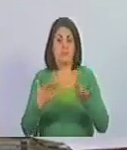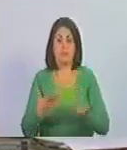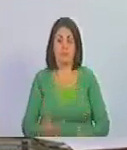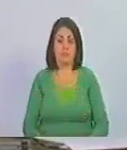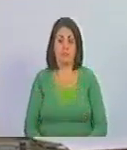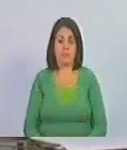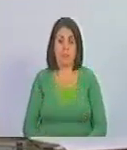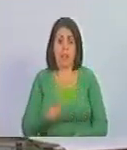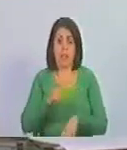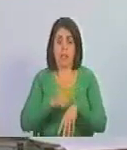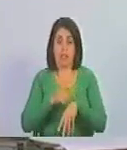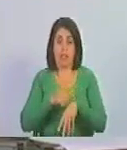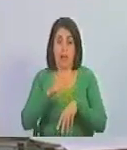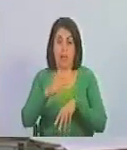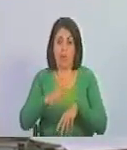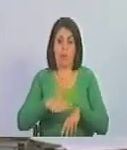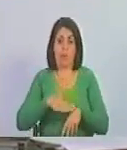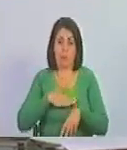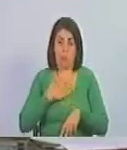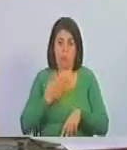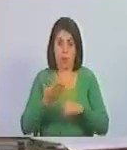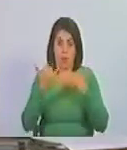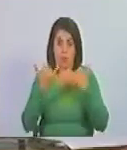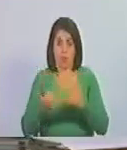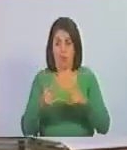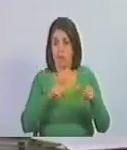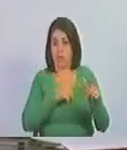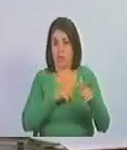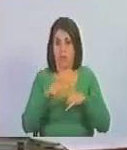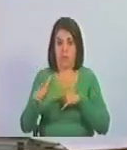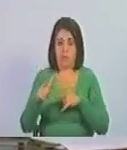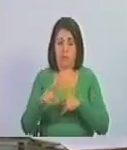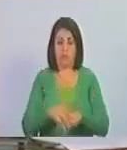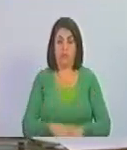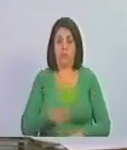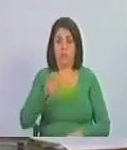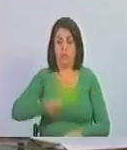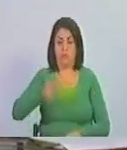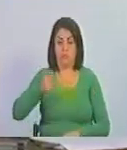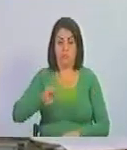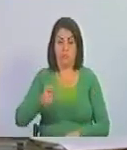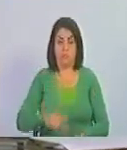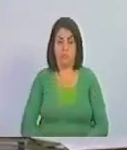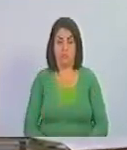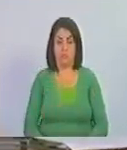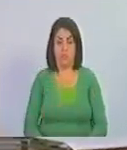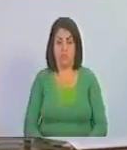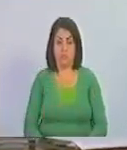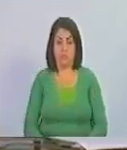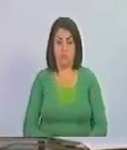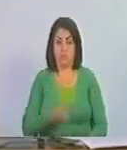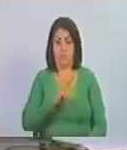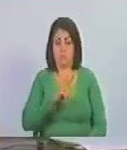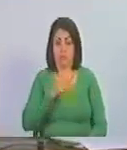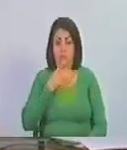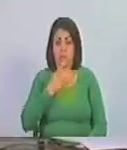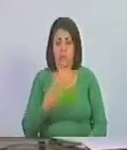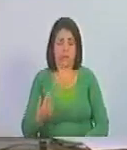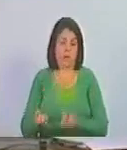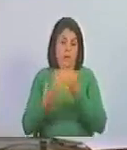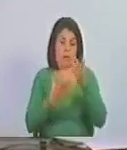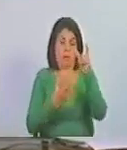que en el momento en que ya sabía que el tribunal le iba a dar